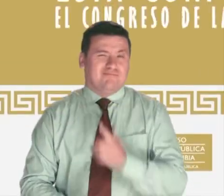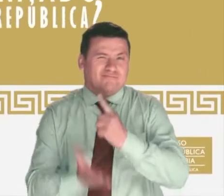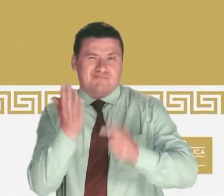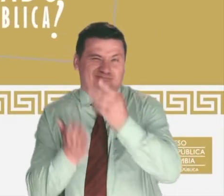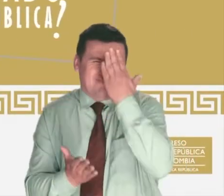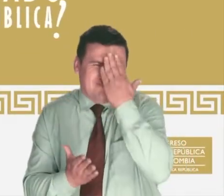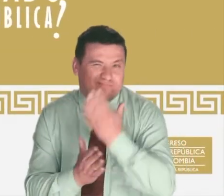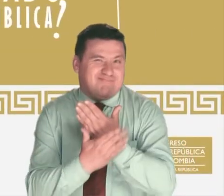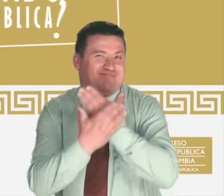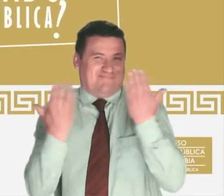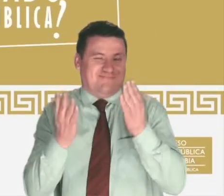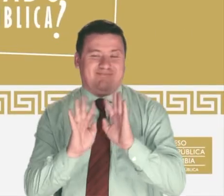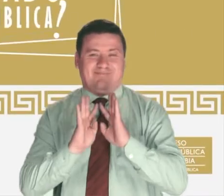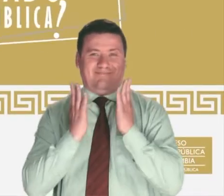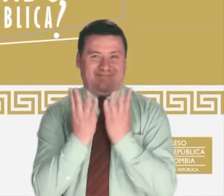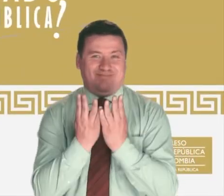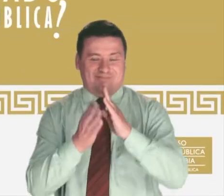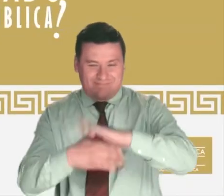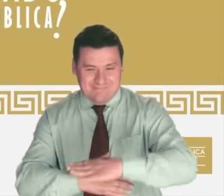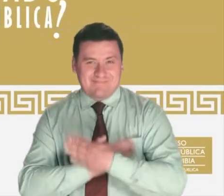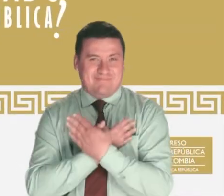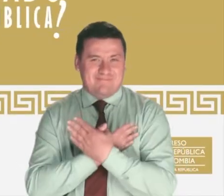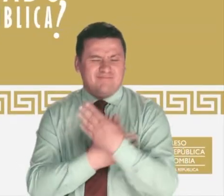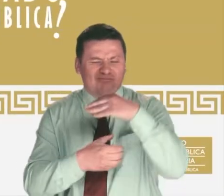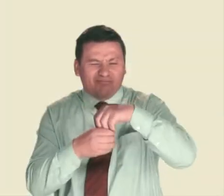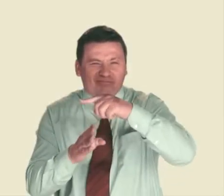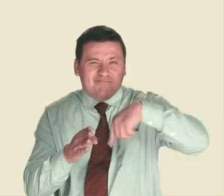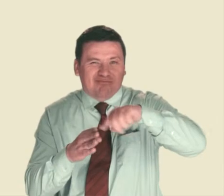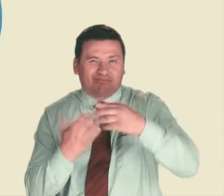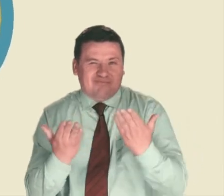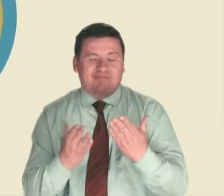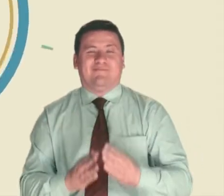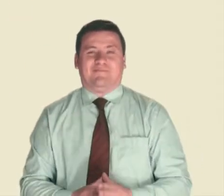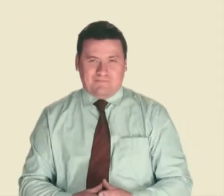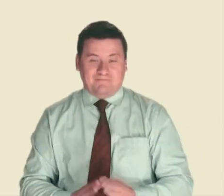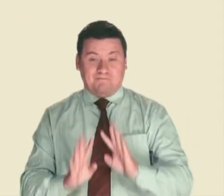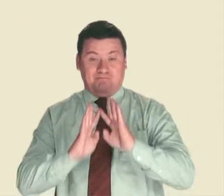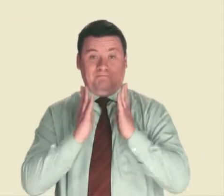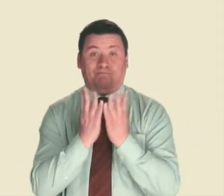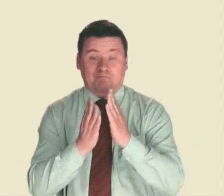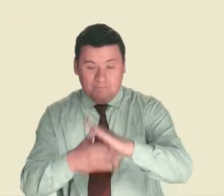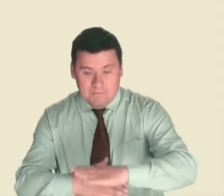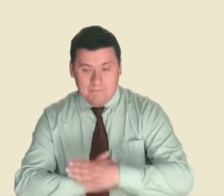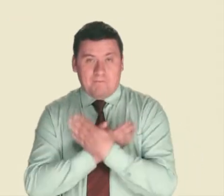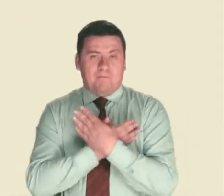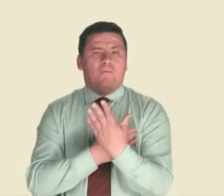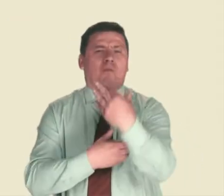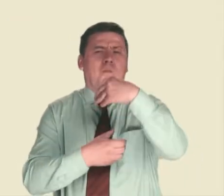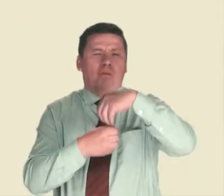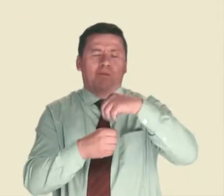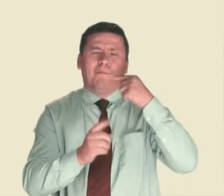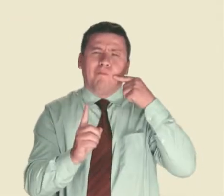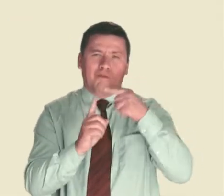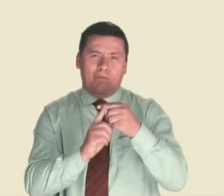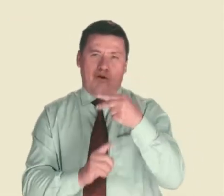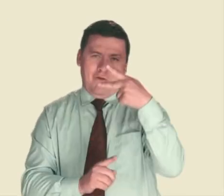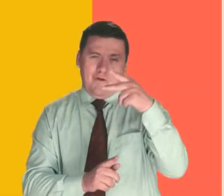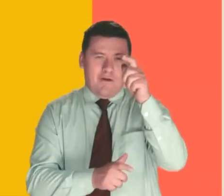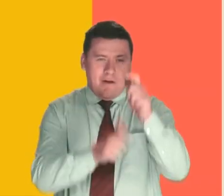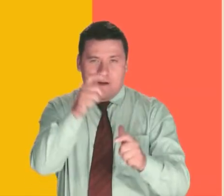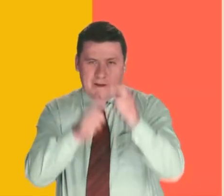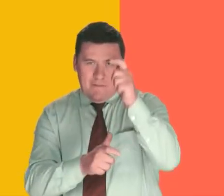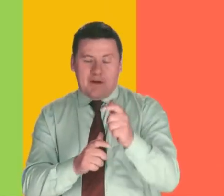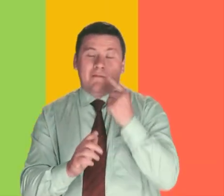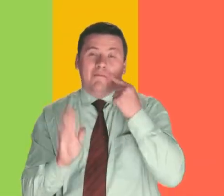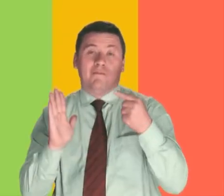¿Sabe usted cómo está conformado el Congreso de la República? El Congreso de la República está conformado por dos cámaras.